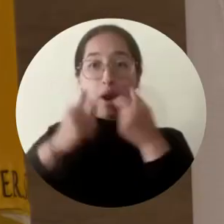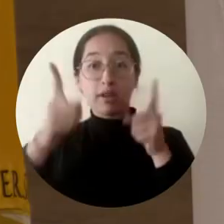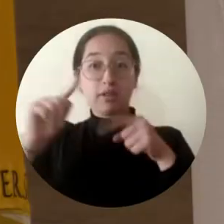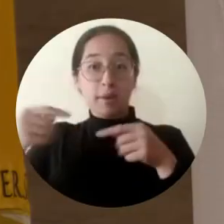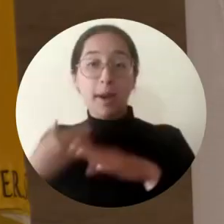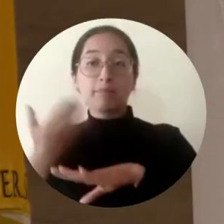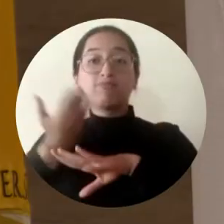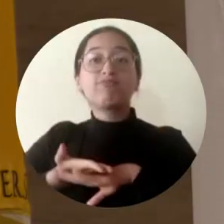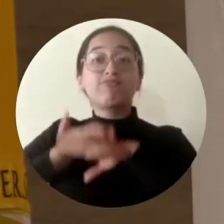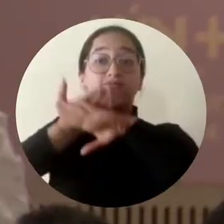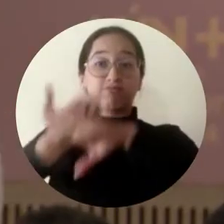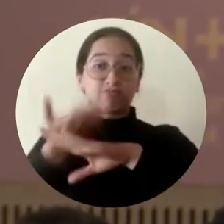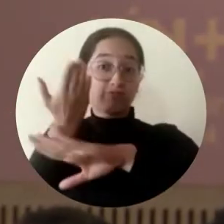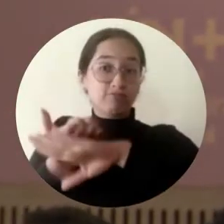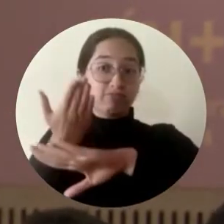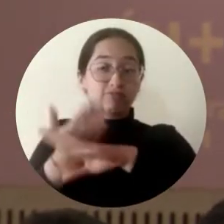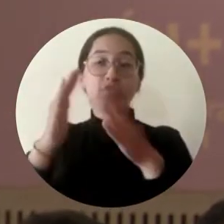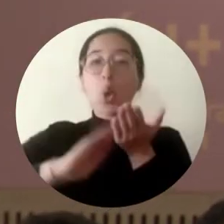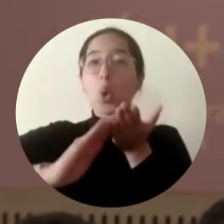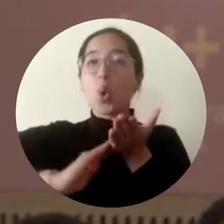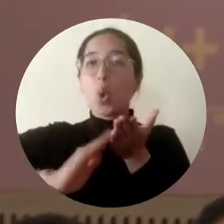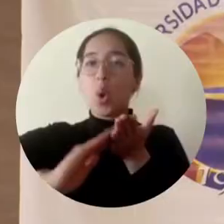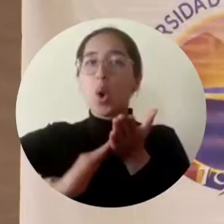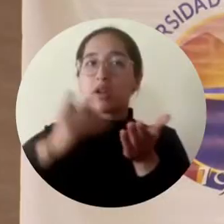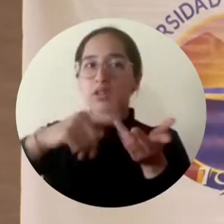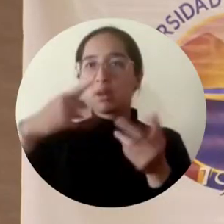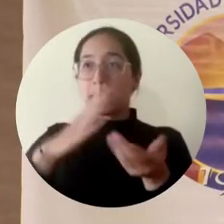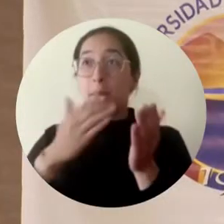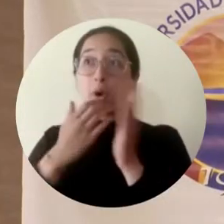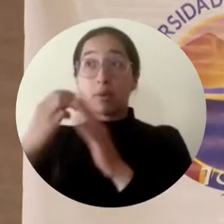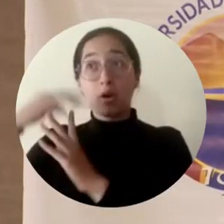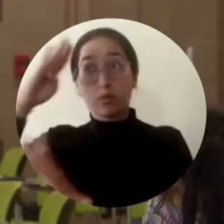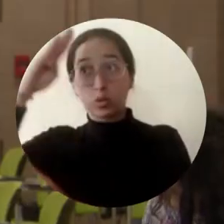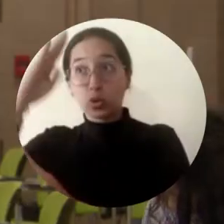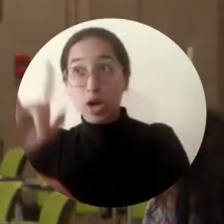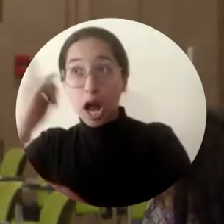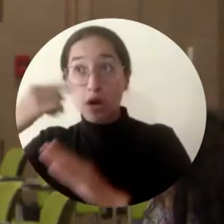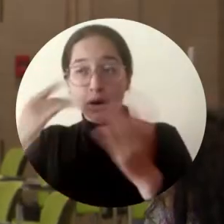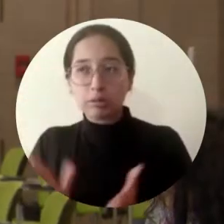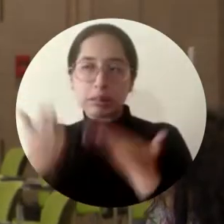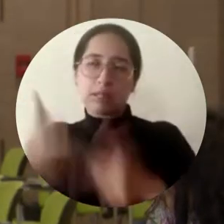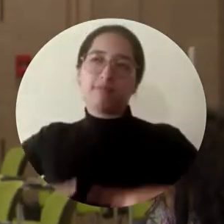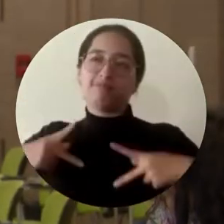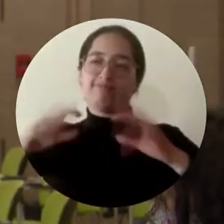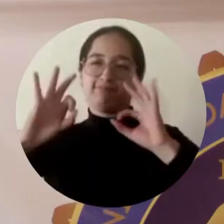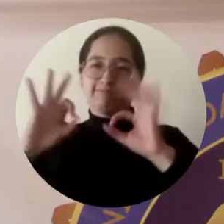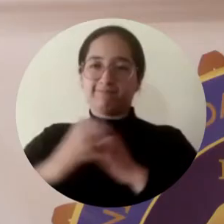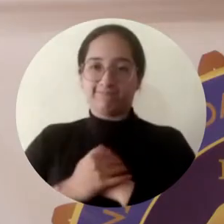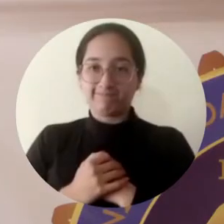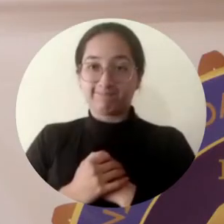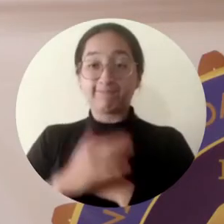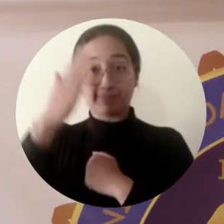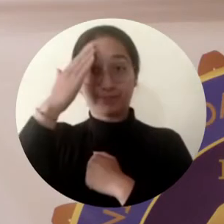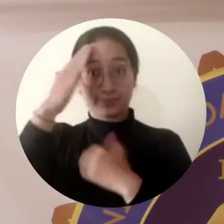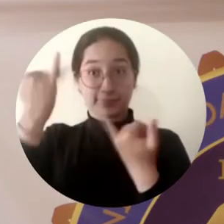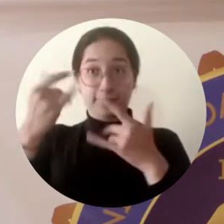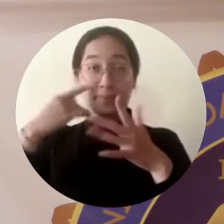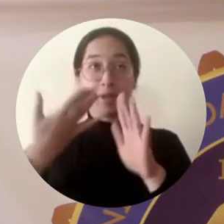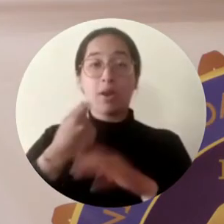tienen en su entorno y presenten soluciones concretas que les permitan a ellos tener mañana unas condiciones de vida mucho mejores. Y este es